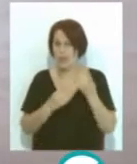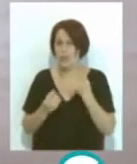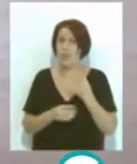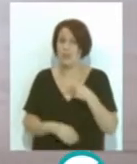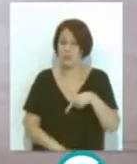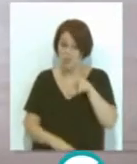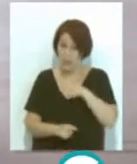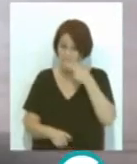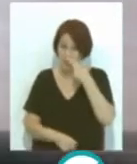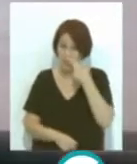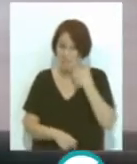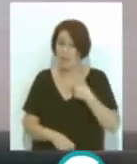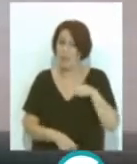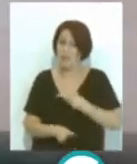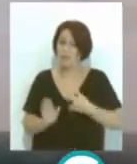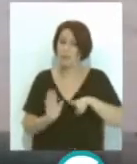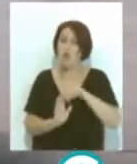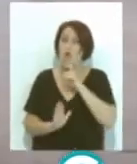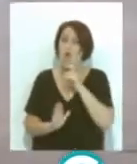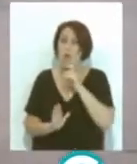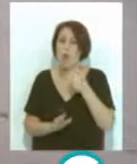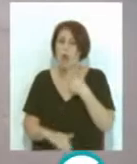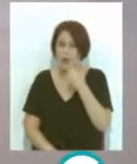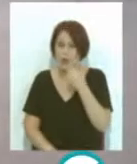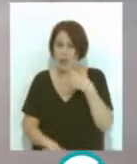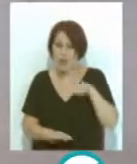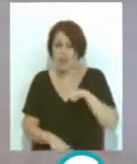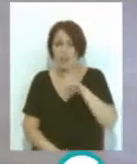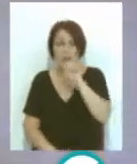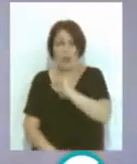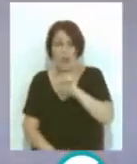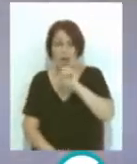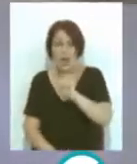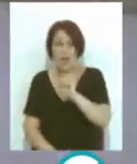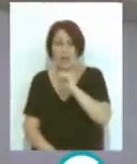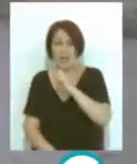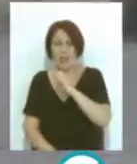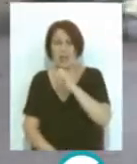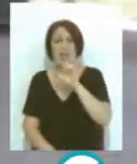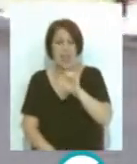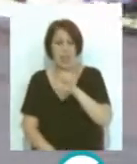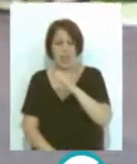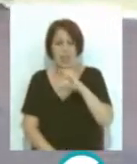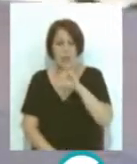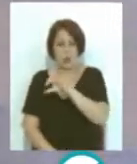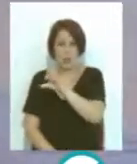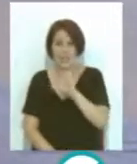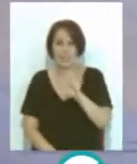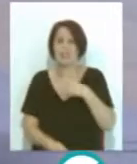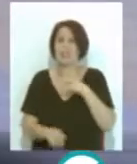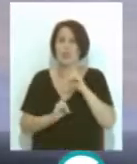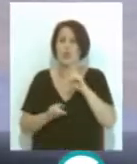Aquellos interesados pueden realizar las inscripciones a través del correo cadiz.afc.es y en el teléfono